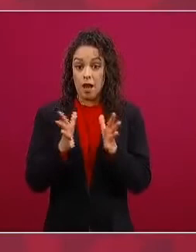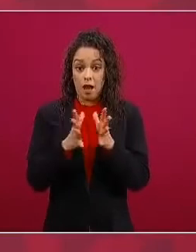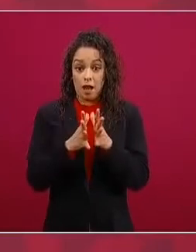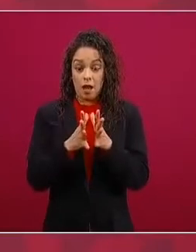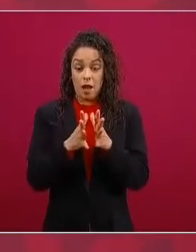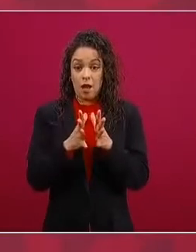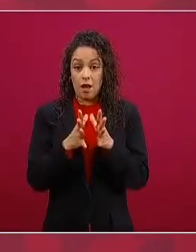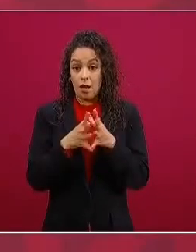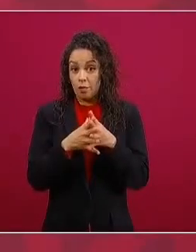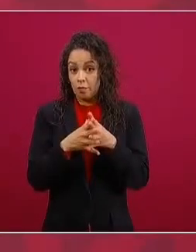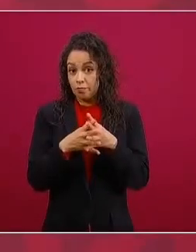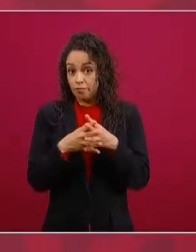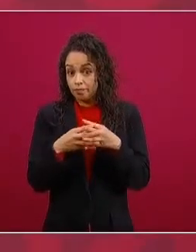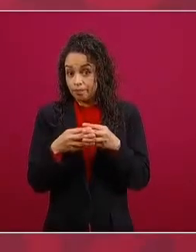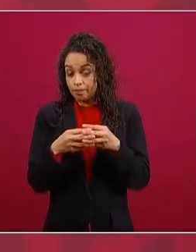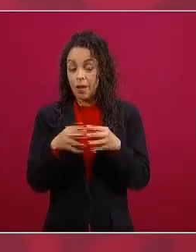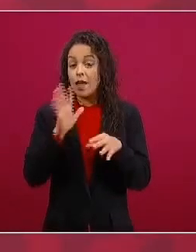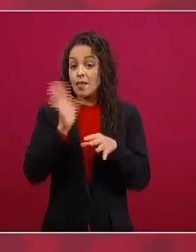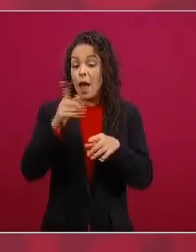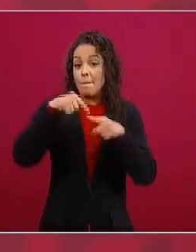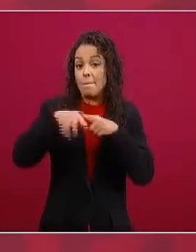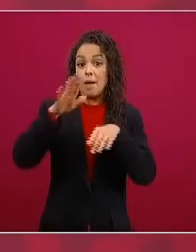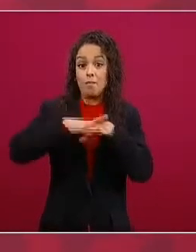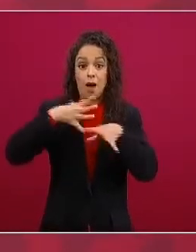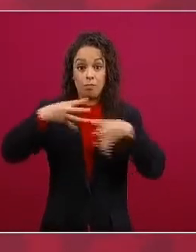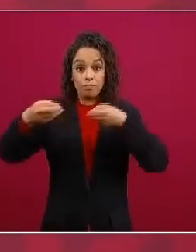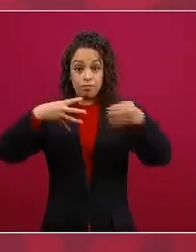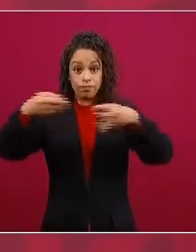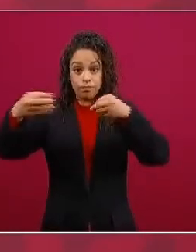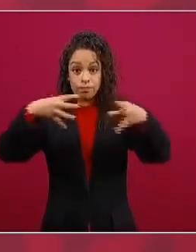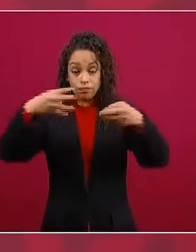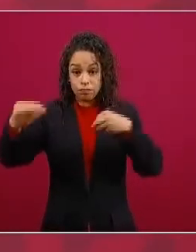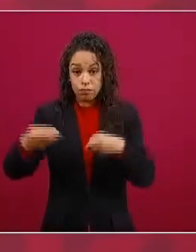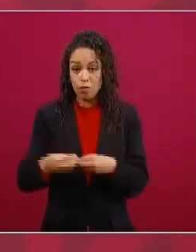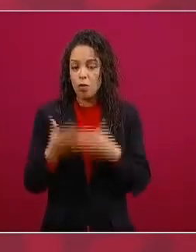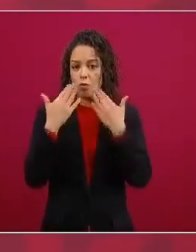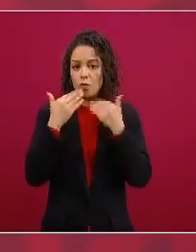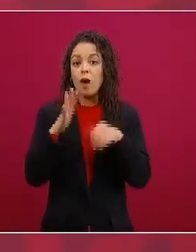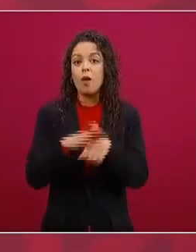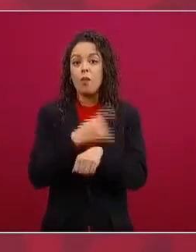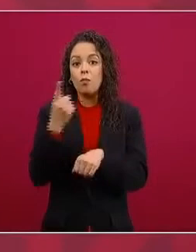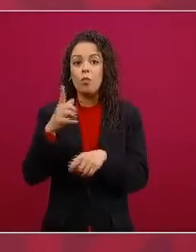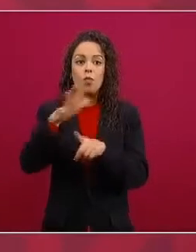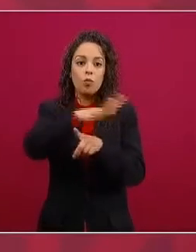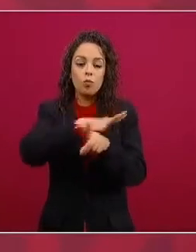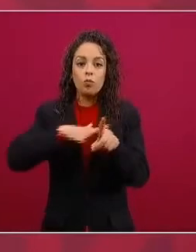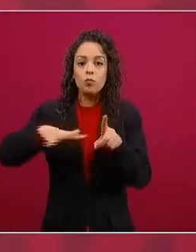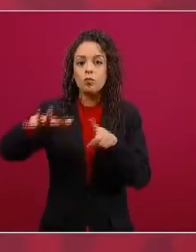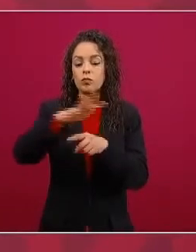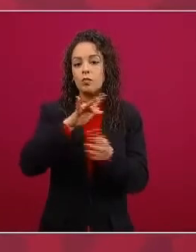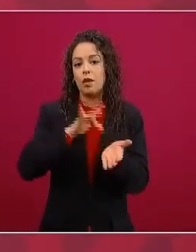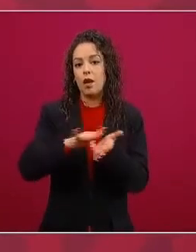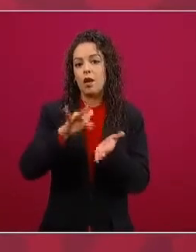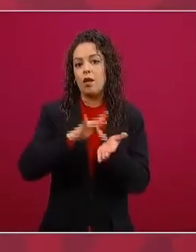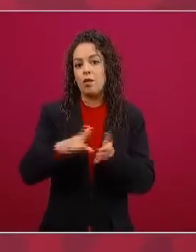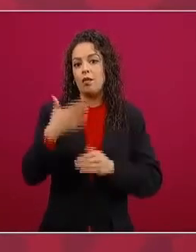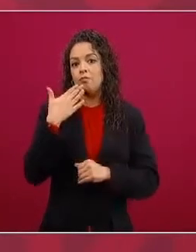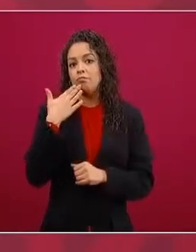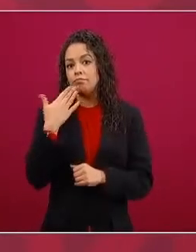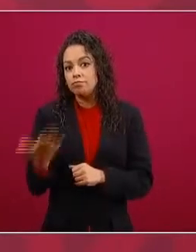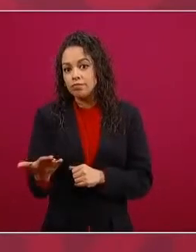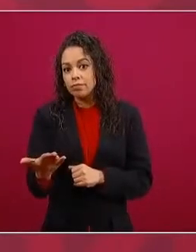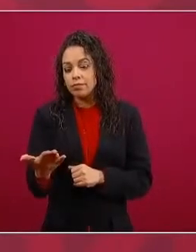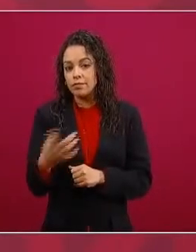por la participación de todas de todos el apoyo de la gente tenemos